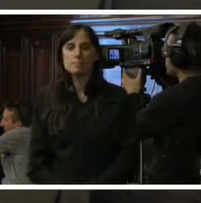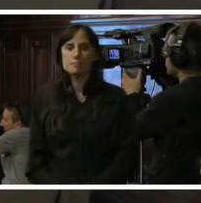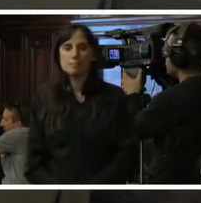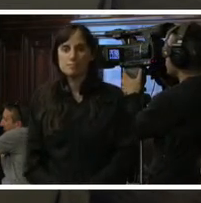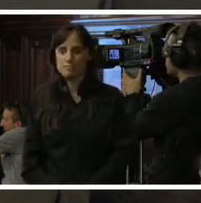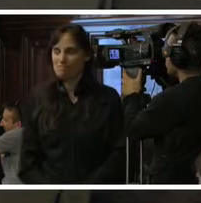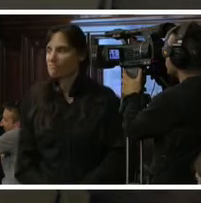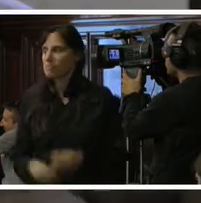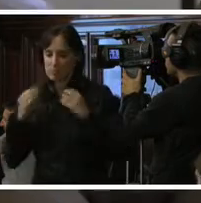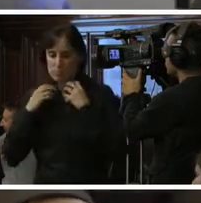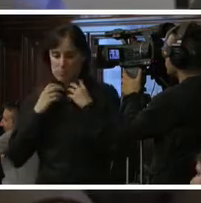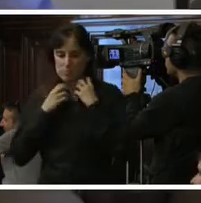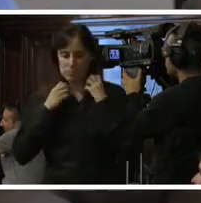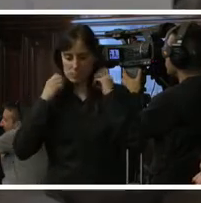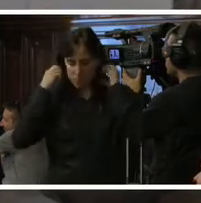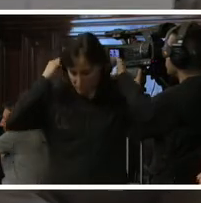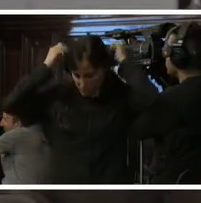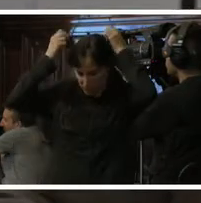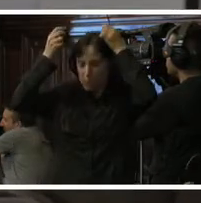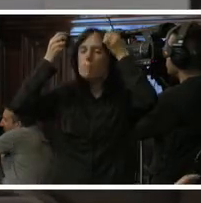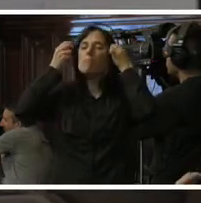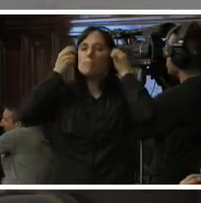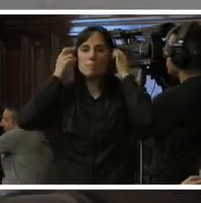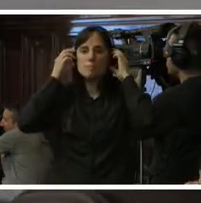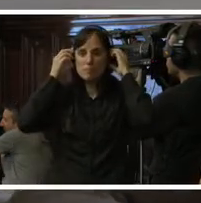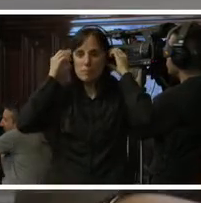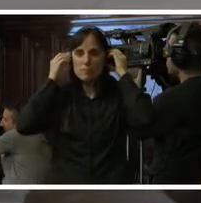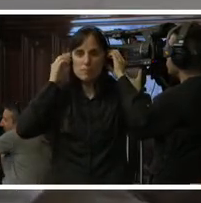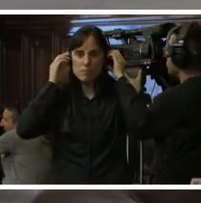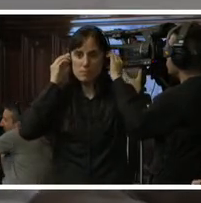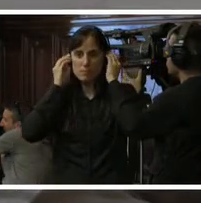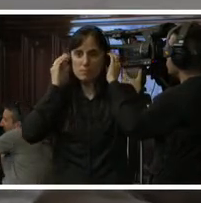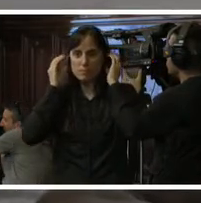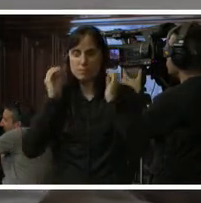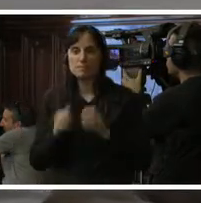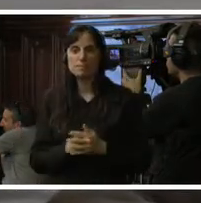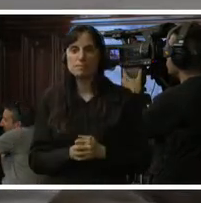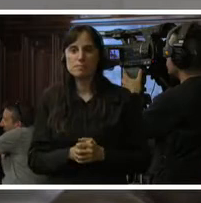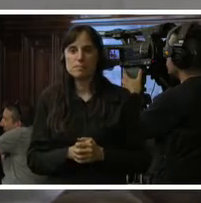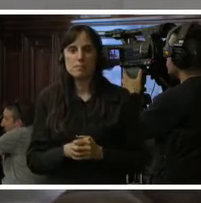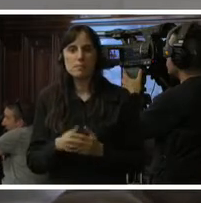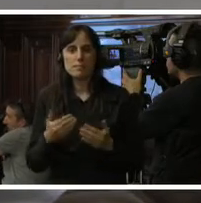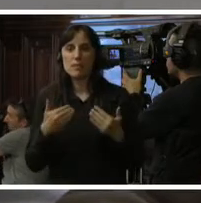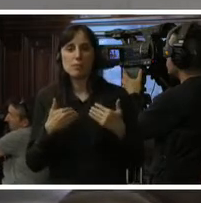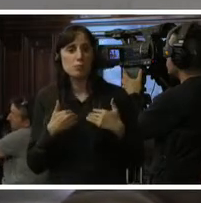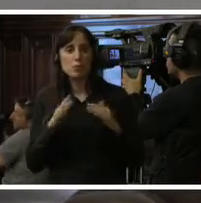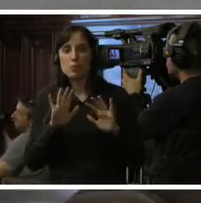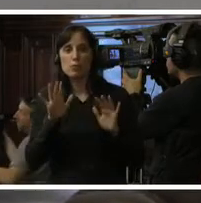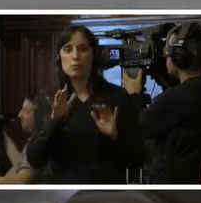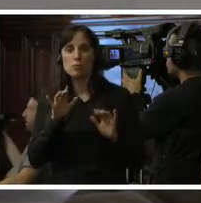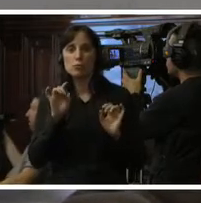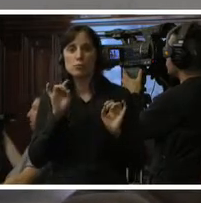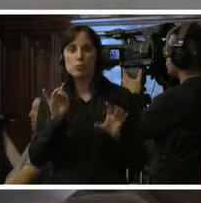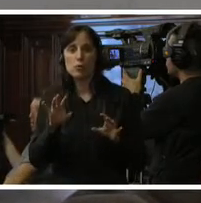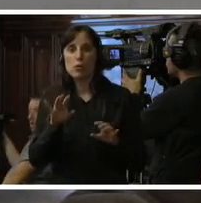muchas gracias relatora especial yo simplemente tengo un par de